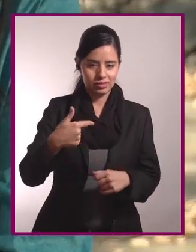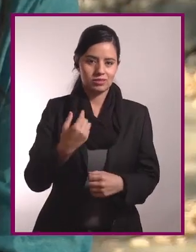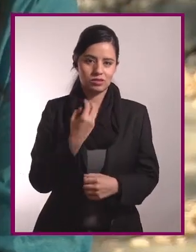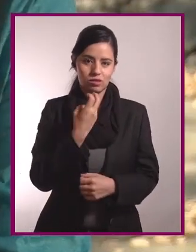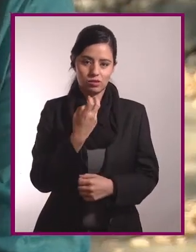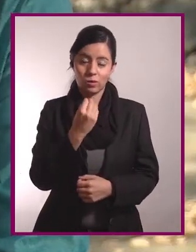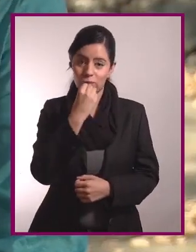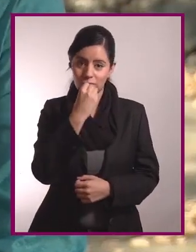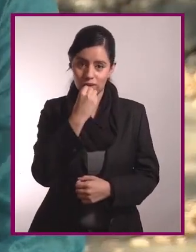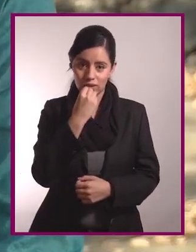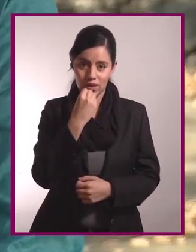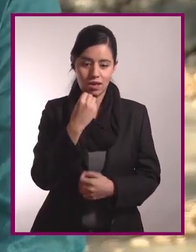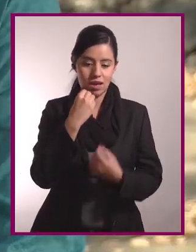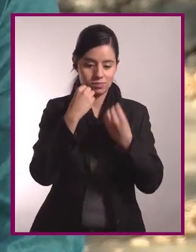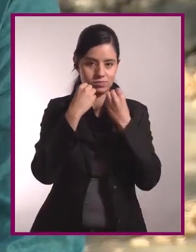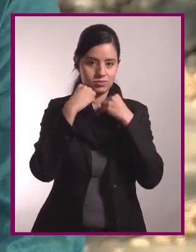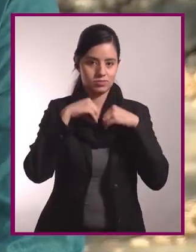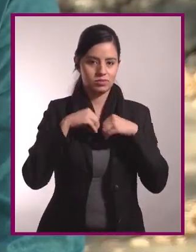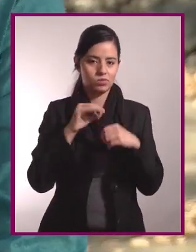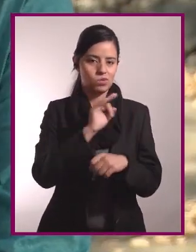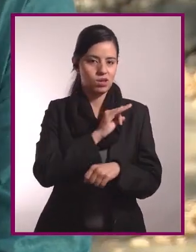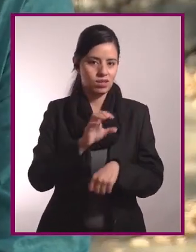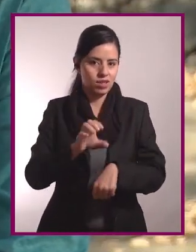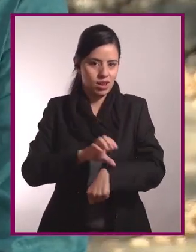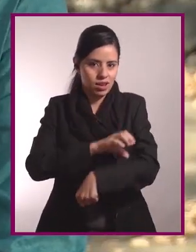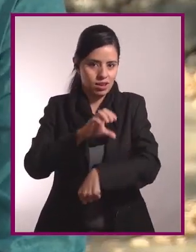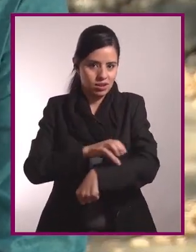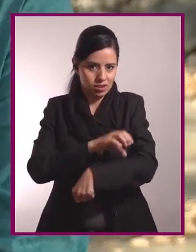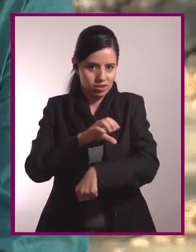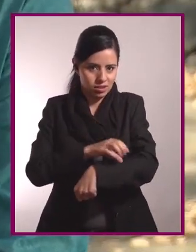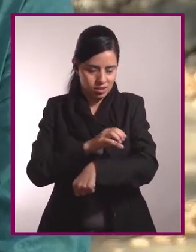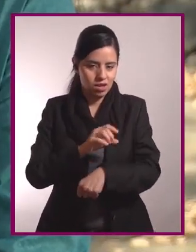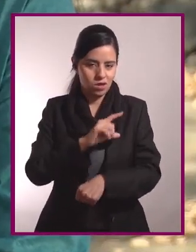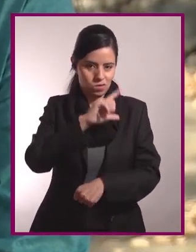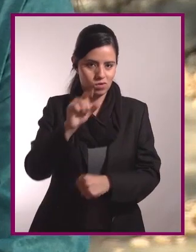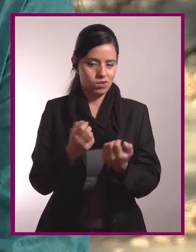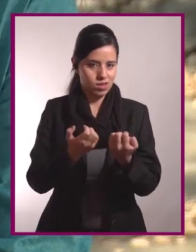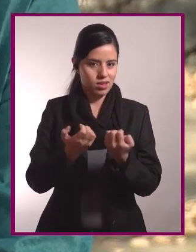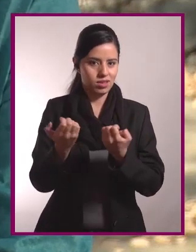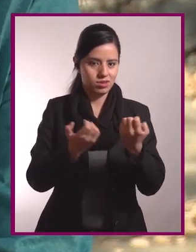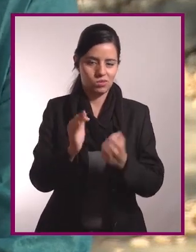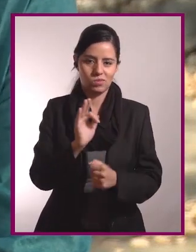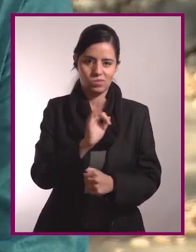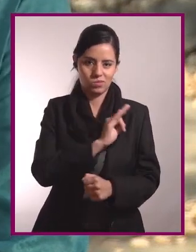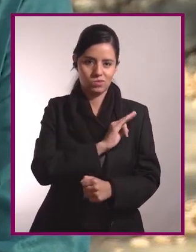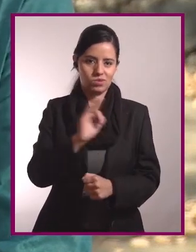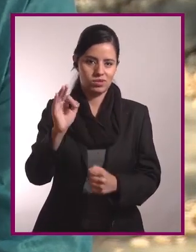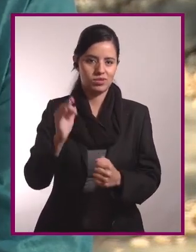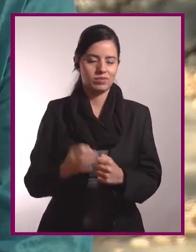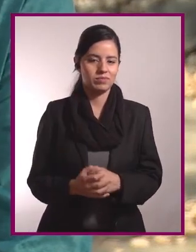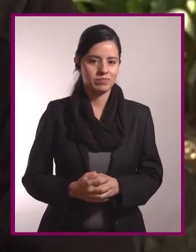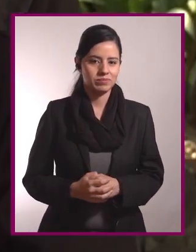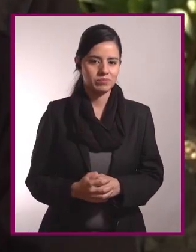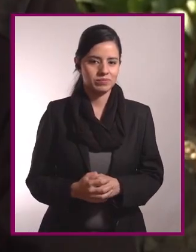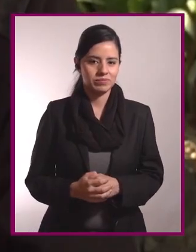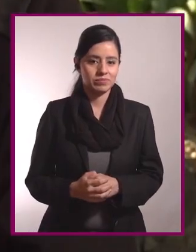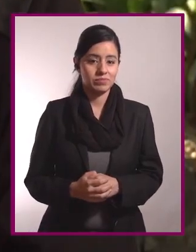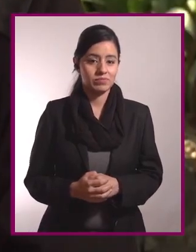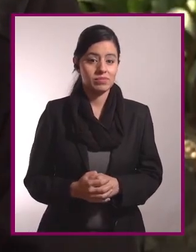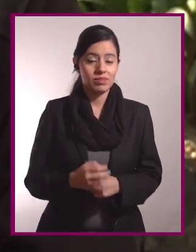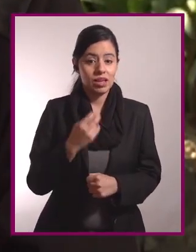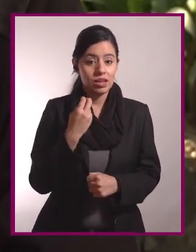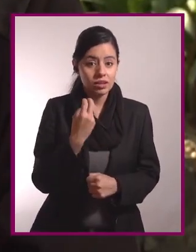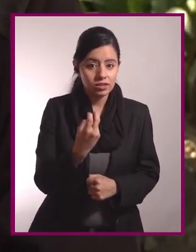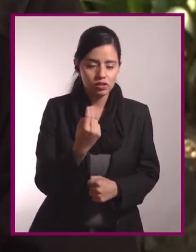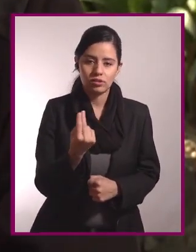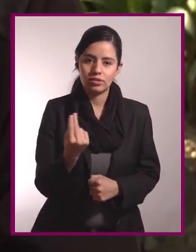músculos con unas buenas reservas de energía al momento de aplicarles fuerza y resistencia cuando hacemos ejercicio. Para